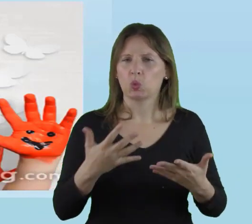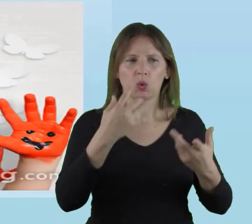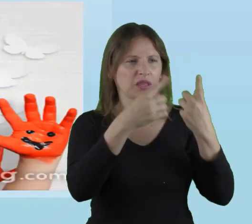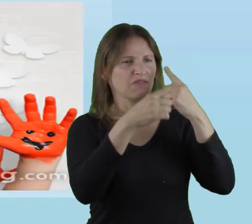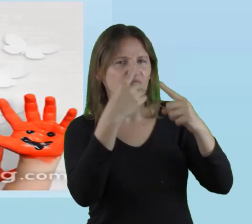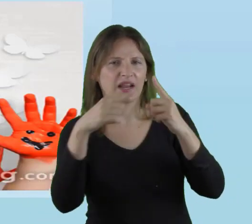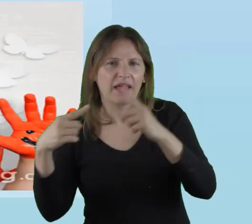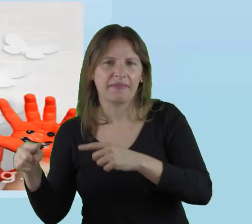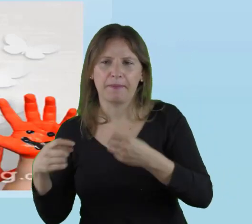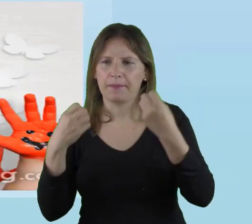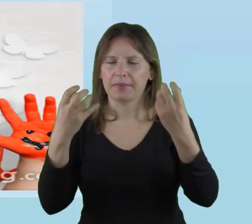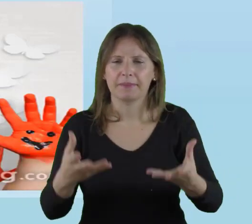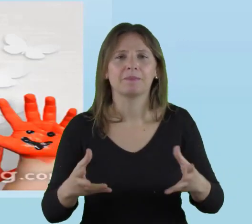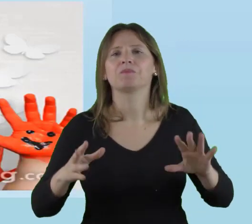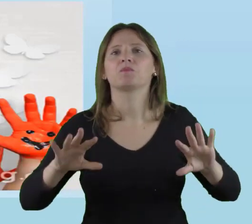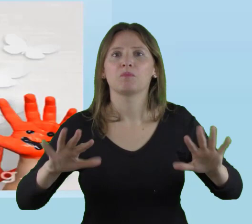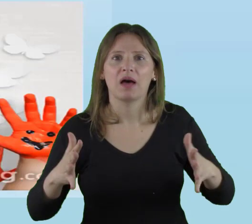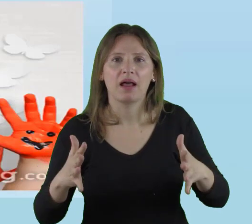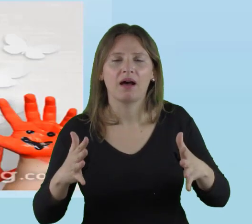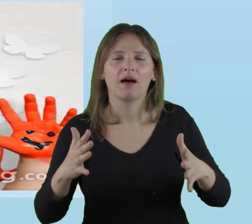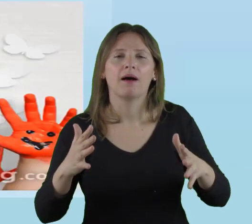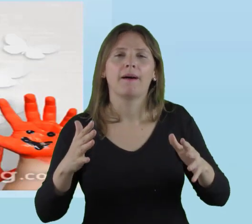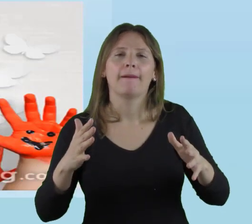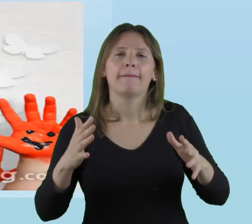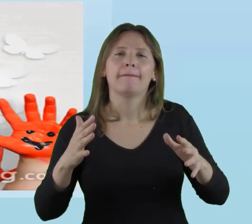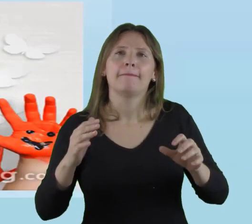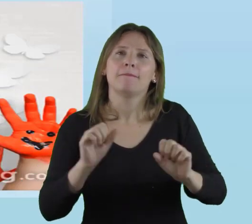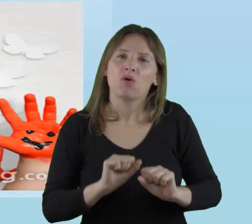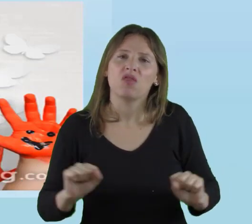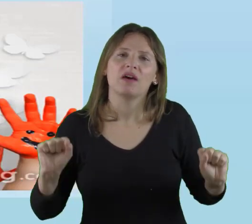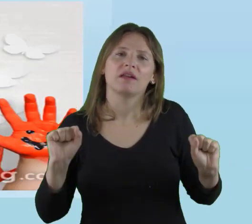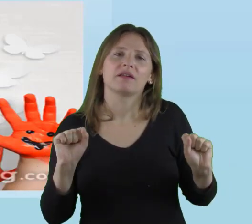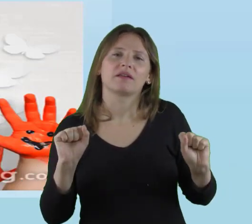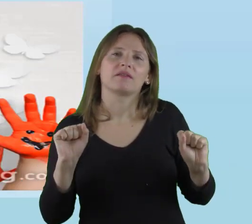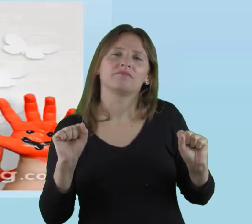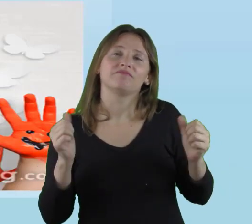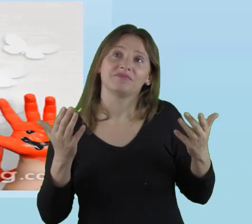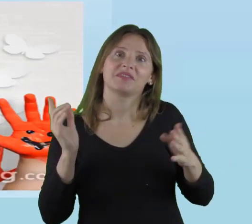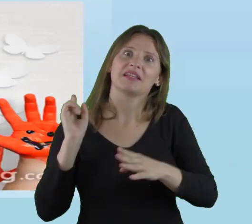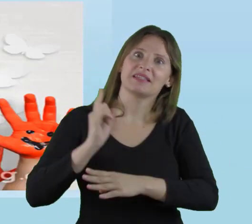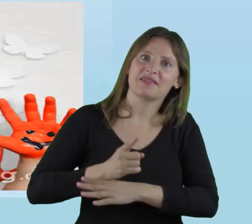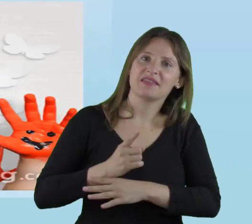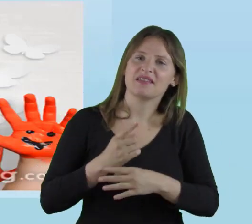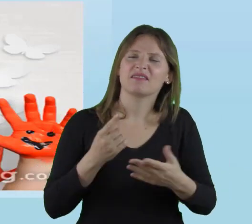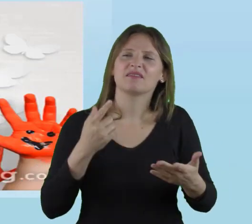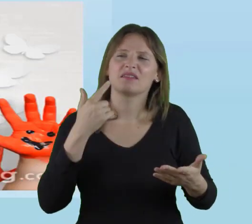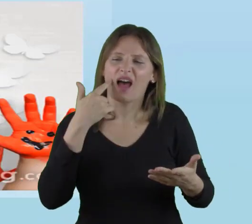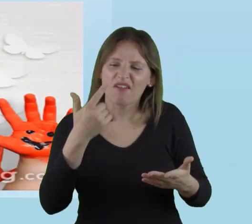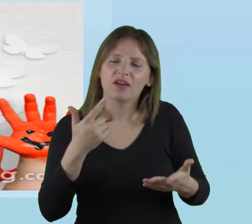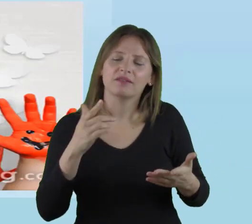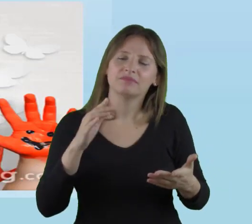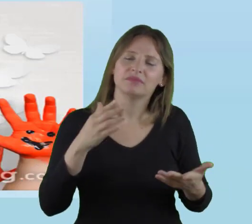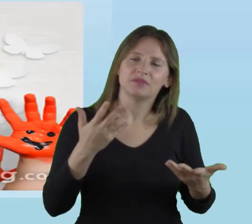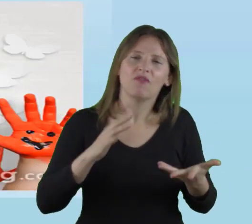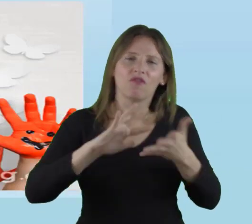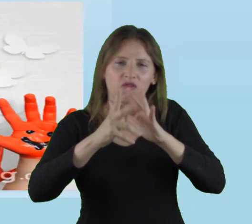naturales diferencias para poder decidir de qué forma le voy a